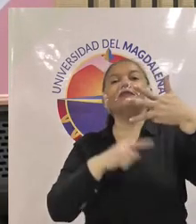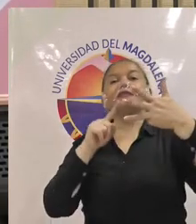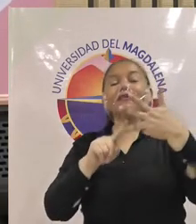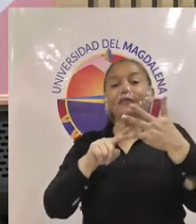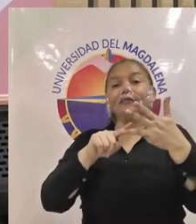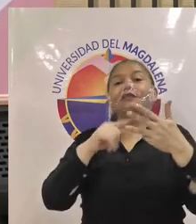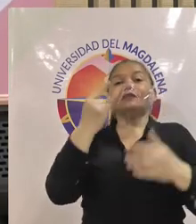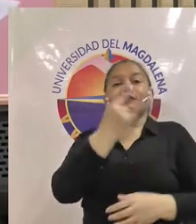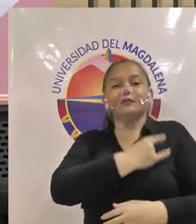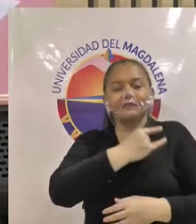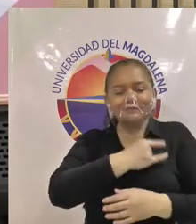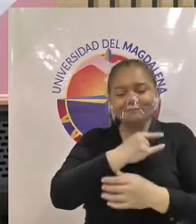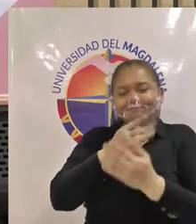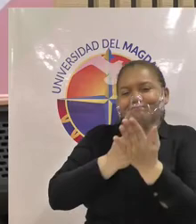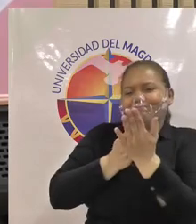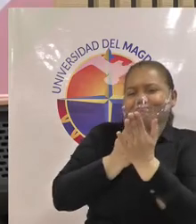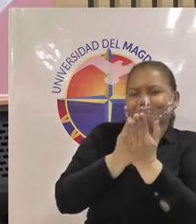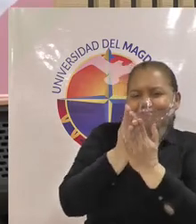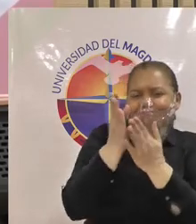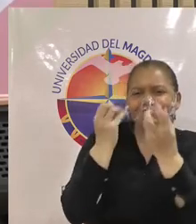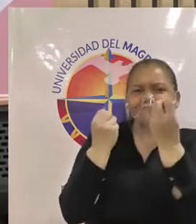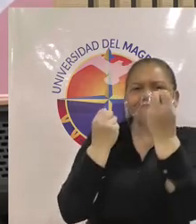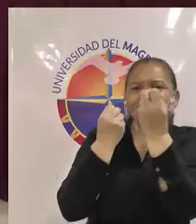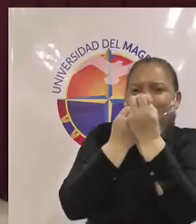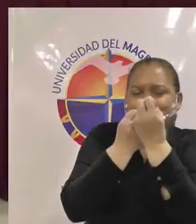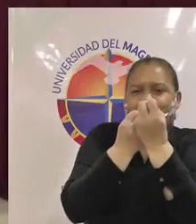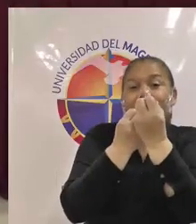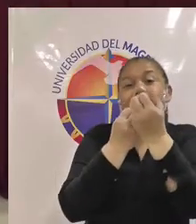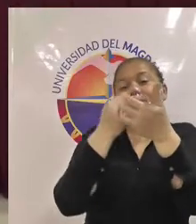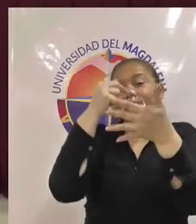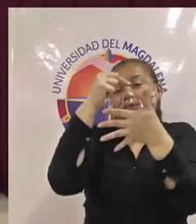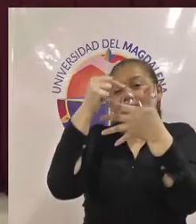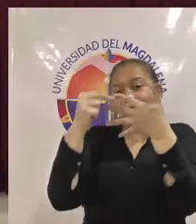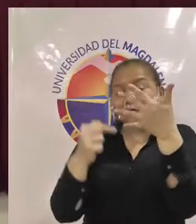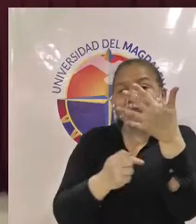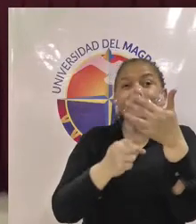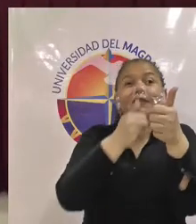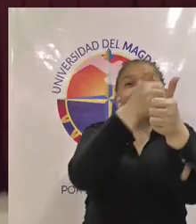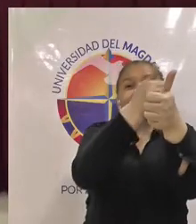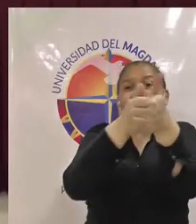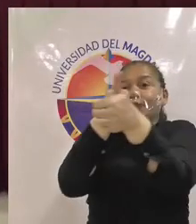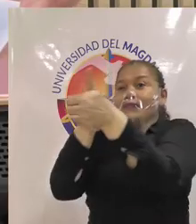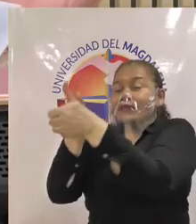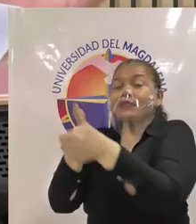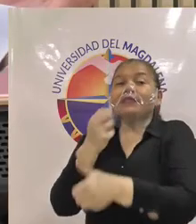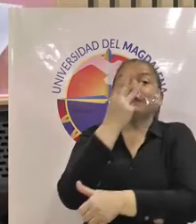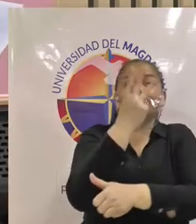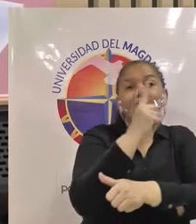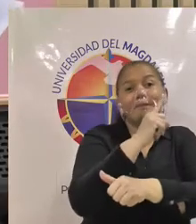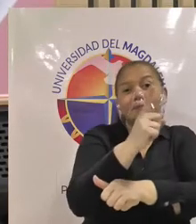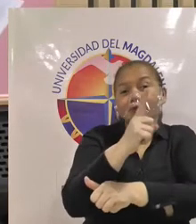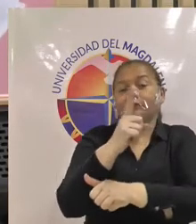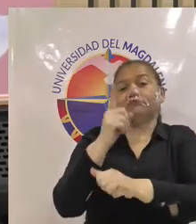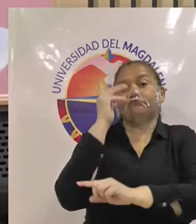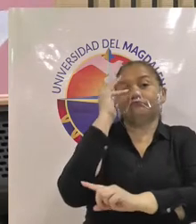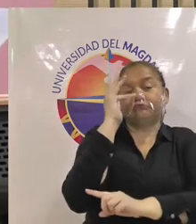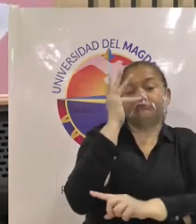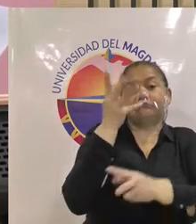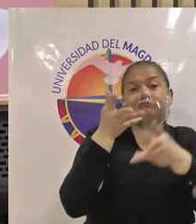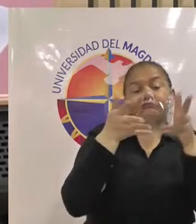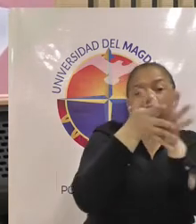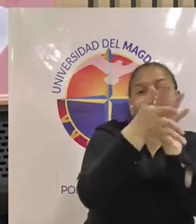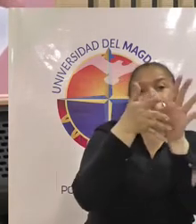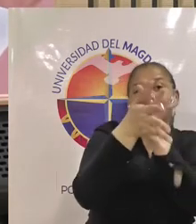sostenibilidad y la residencia tienen ustedes tres minutos ya previamente me han dicho